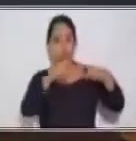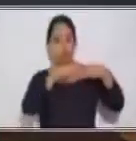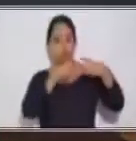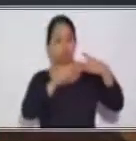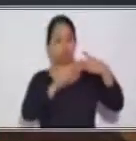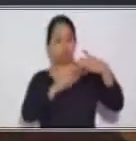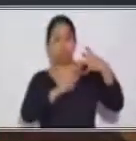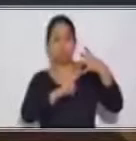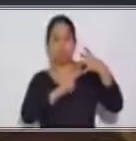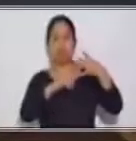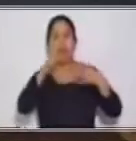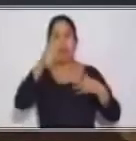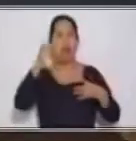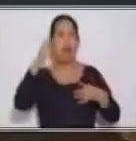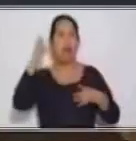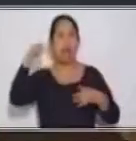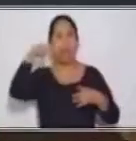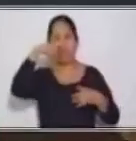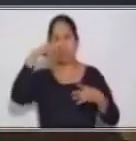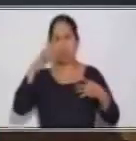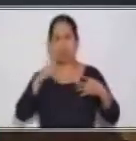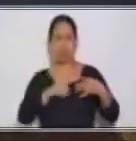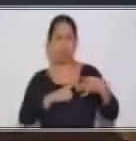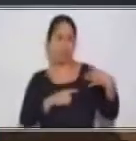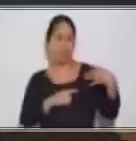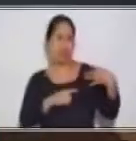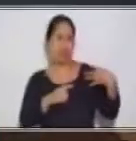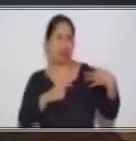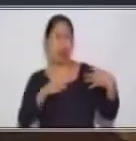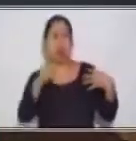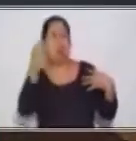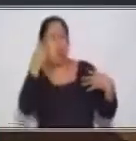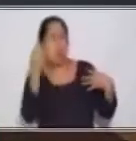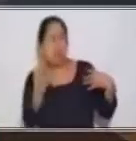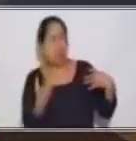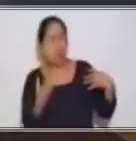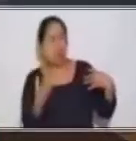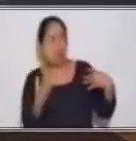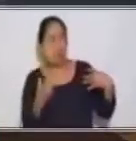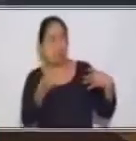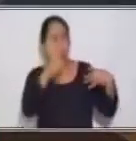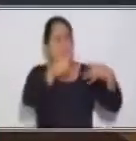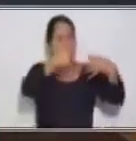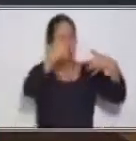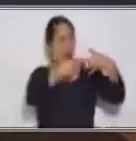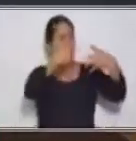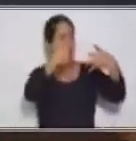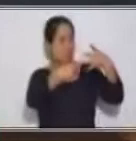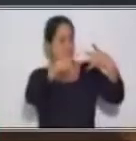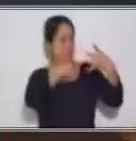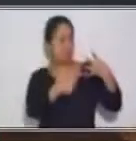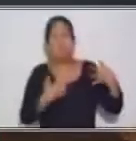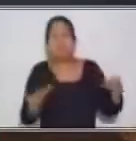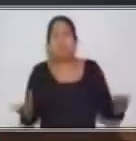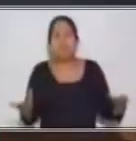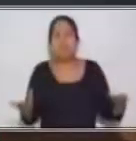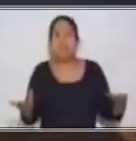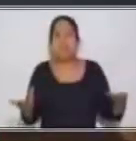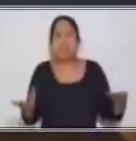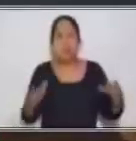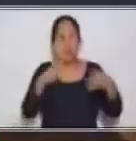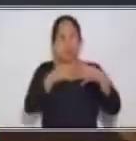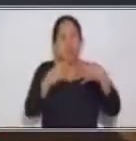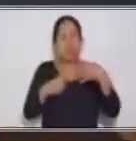Manuel, yo creo que eso no lo voy a entender. Solo miren la estructura tan grande. Objeto, verbo, ser más participio, más por y agente. O sea, tiene una